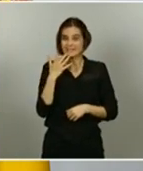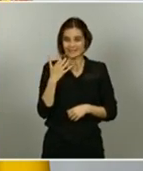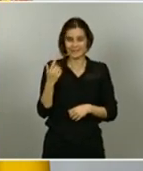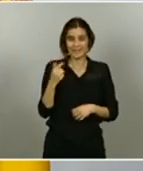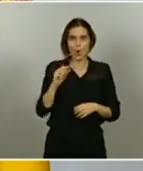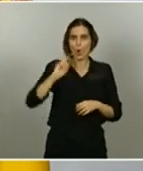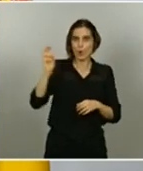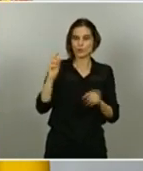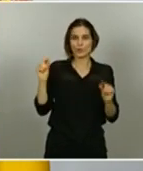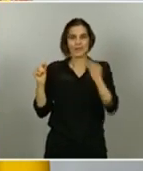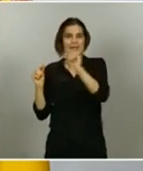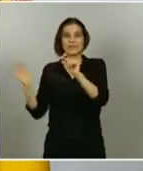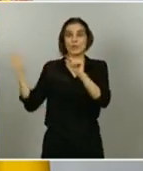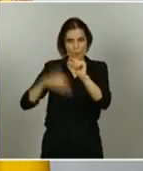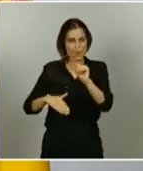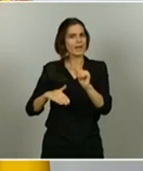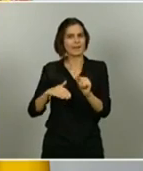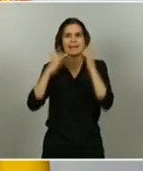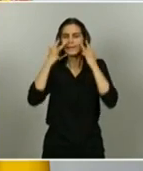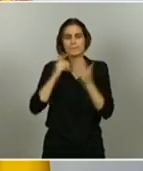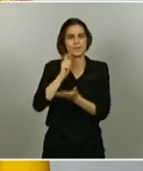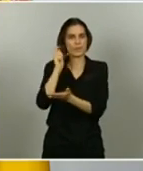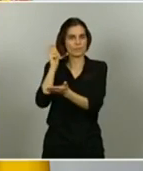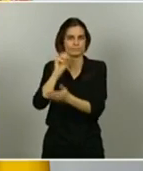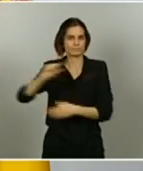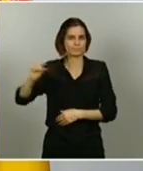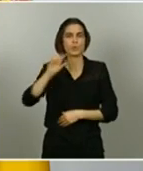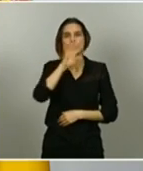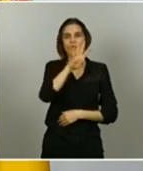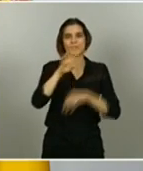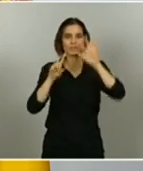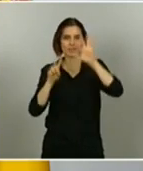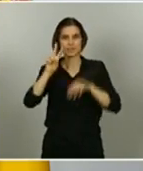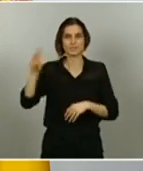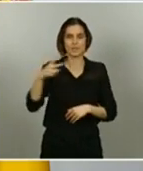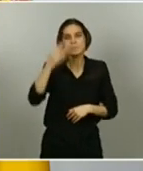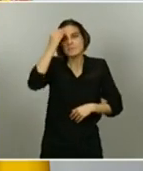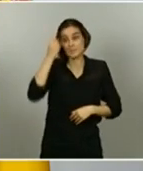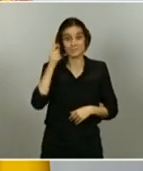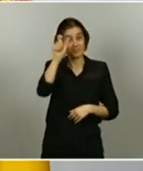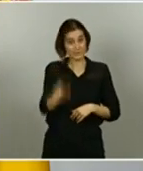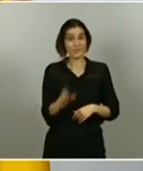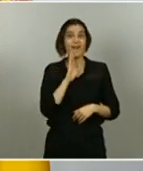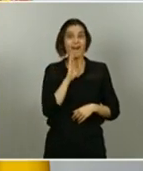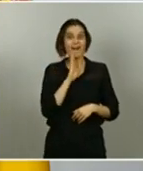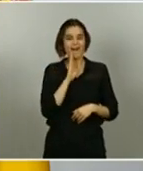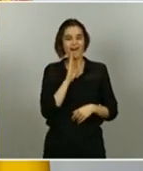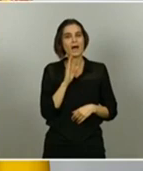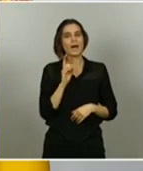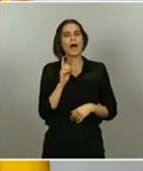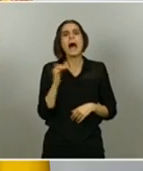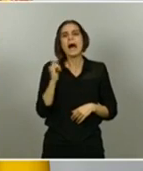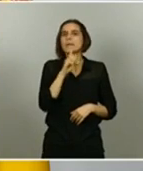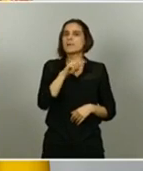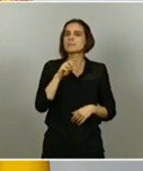462 euros. Pero supongamos que esa persona cuenta con unos ingresos mensuales de 200 euros porque tiene